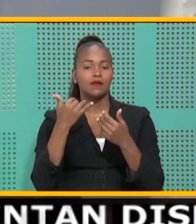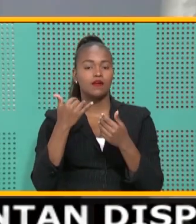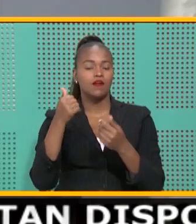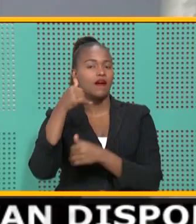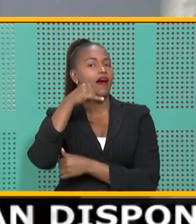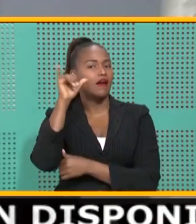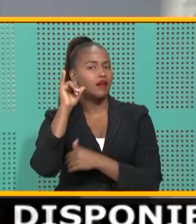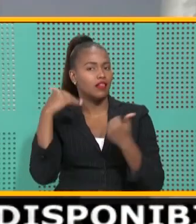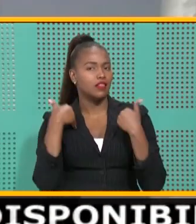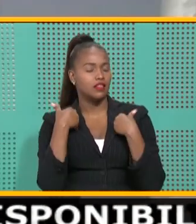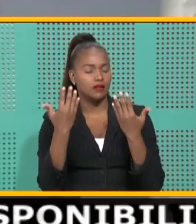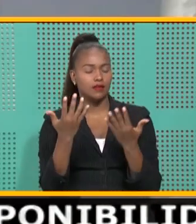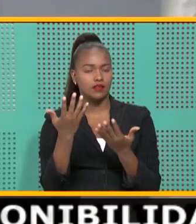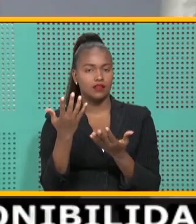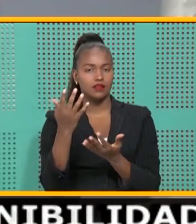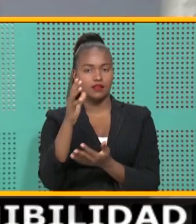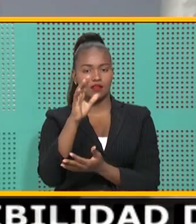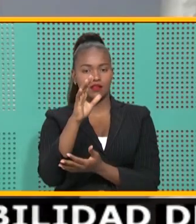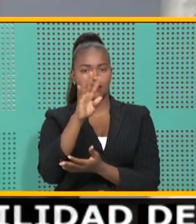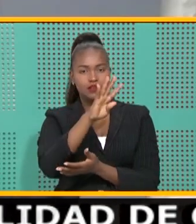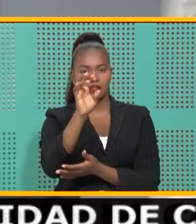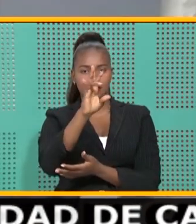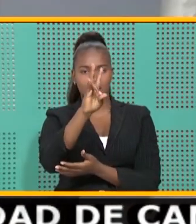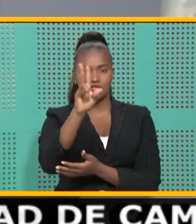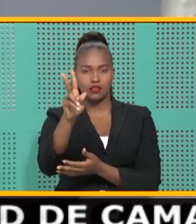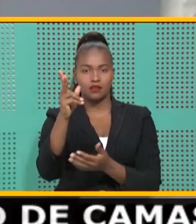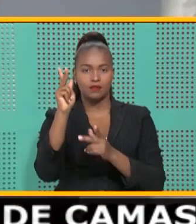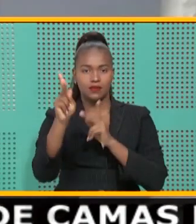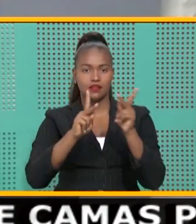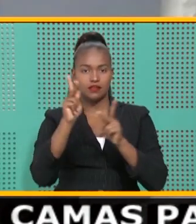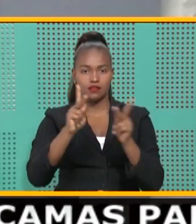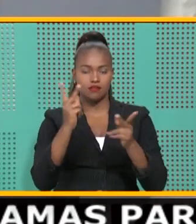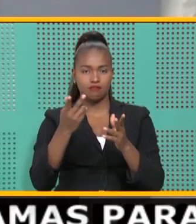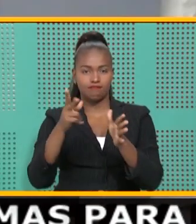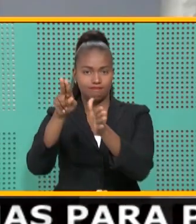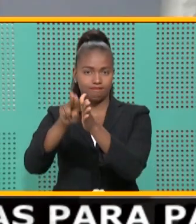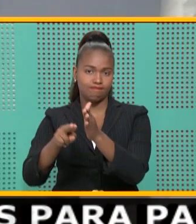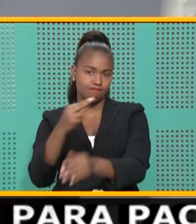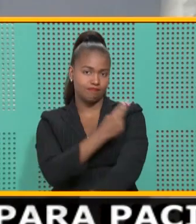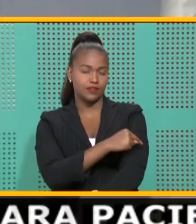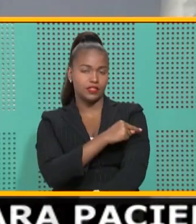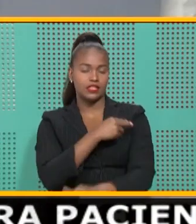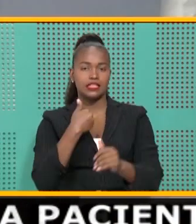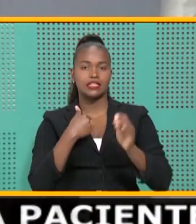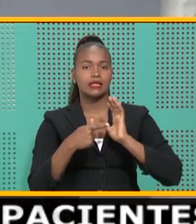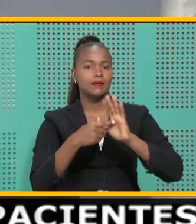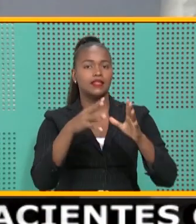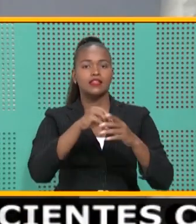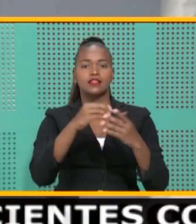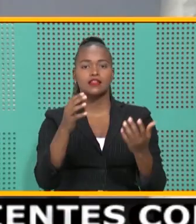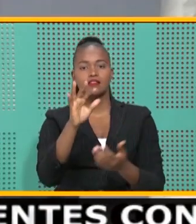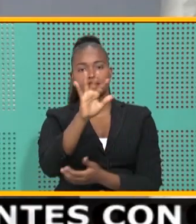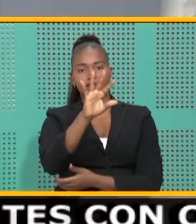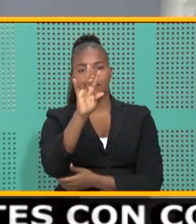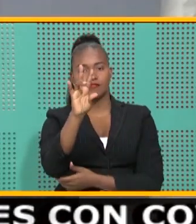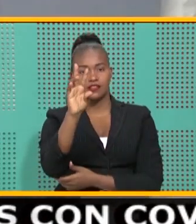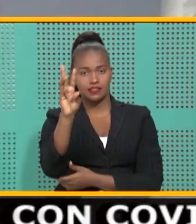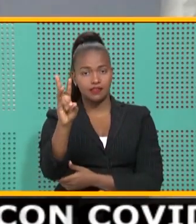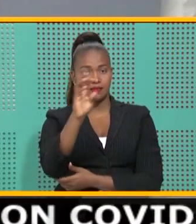corte 872 personas bajo internamiento, lo que representa un 56%